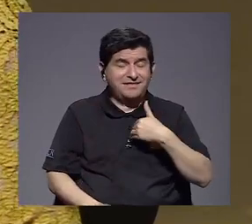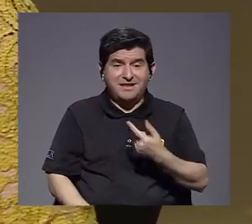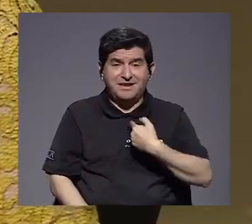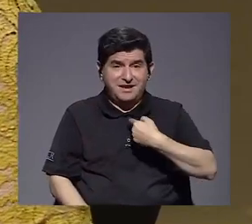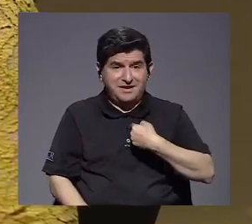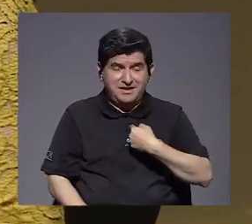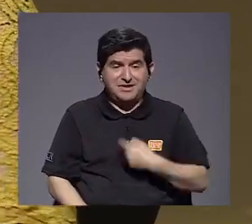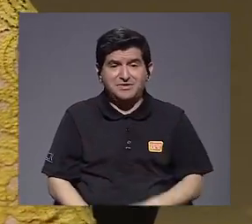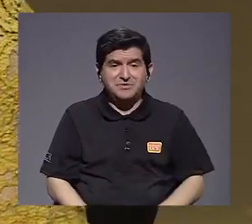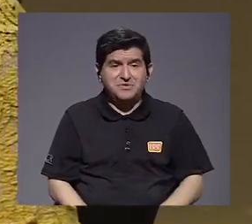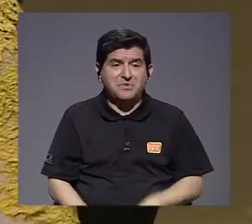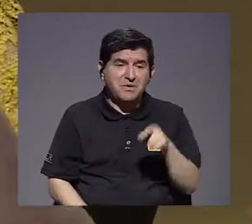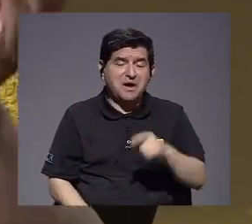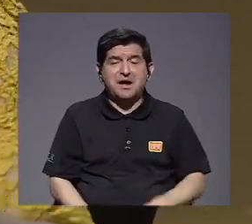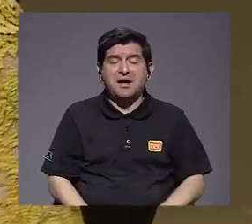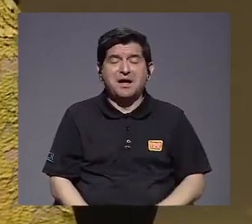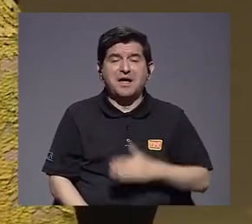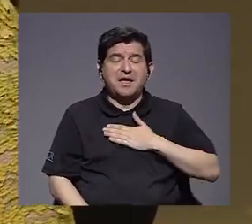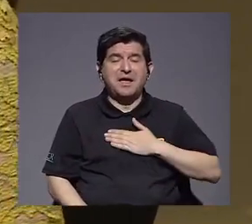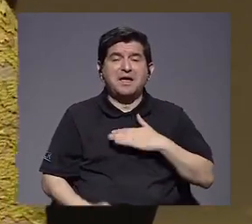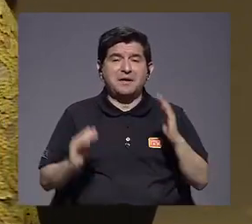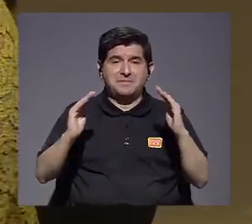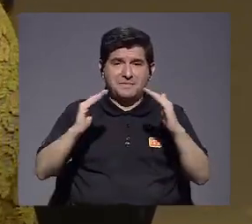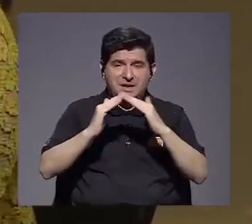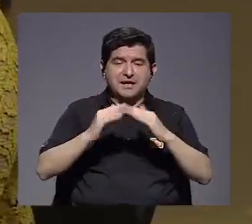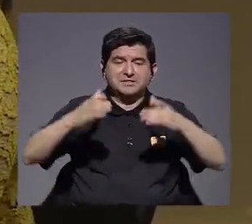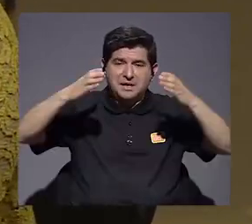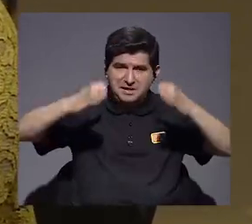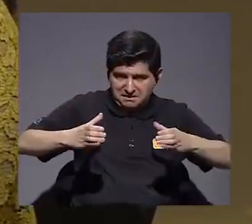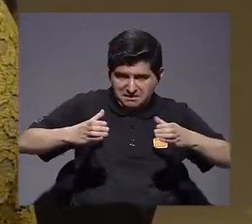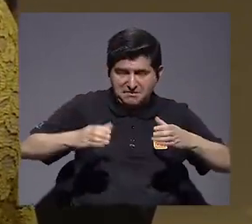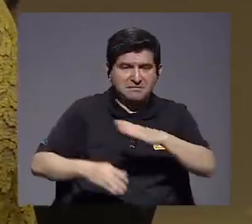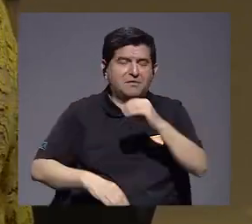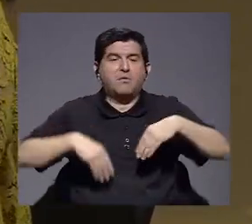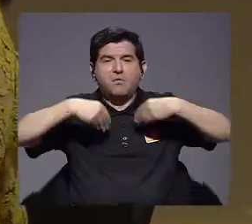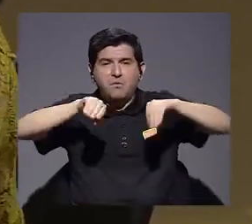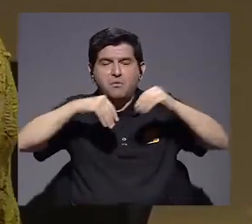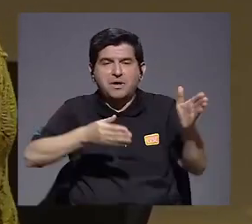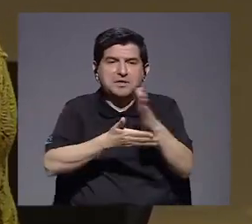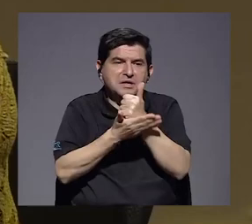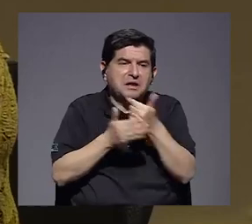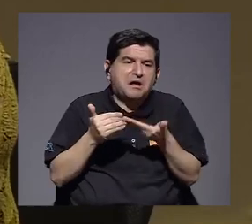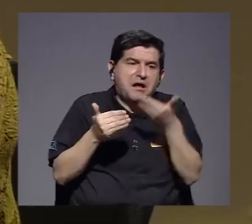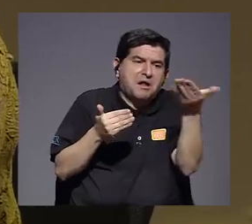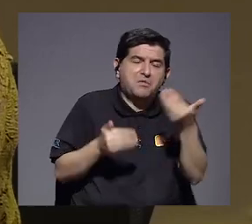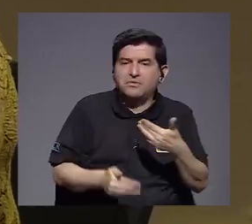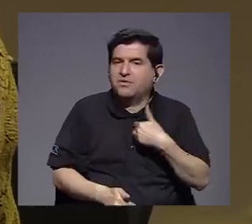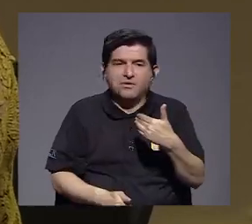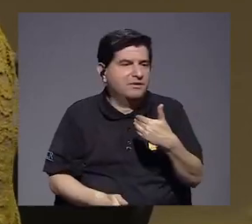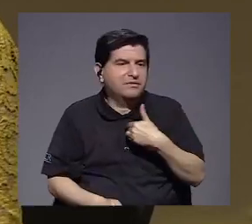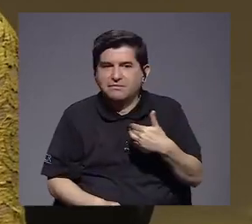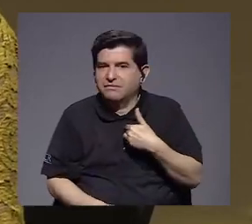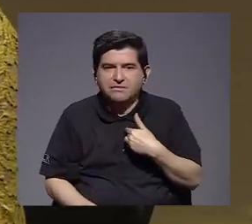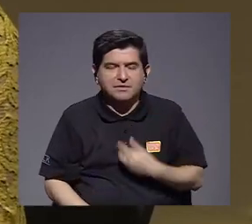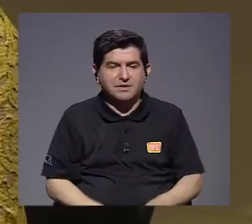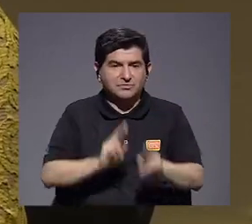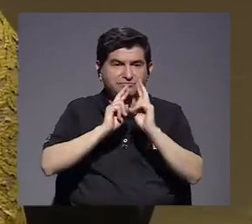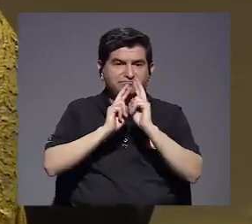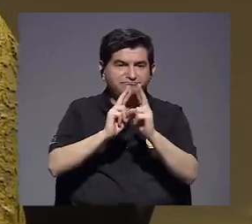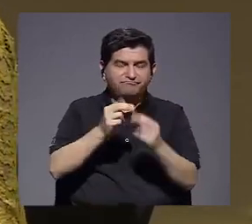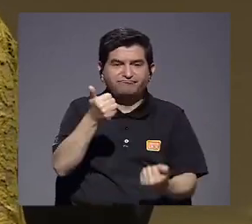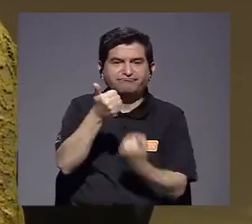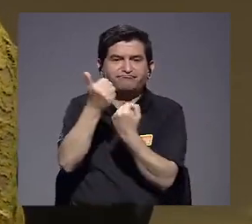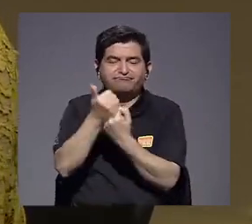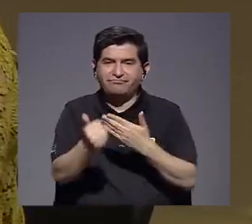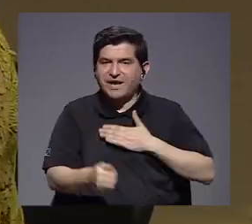y lo que yo hacía eran pasteles en mi casa o me dedicaba a vender alguna otra cosa y no tengo con qué responder